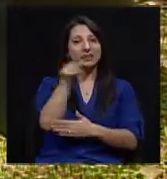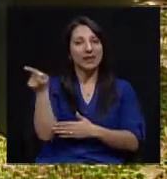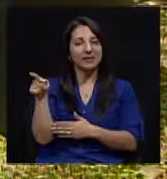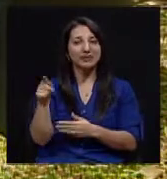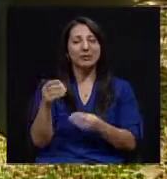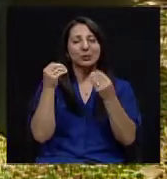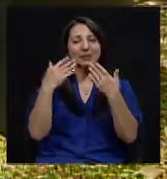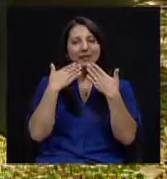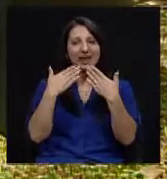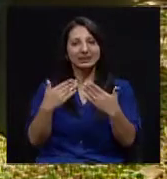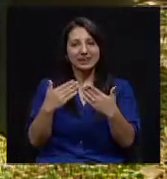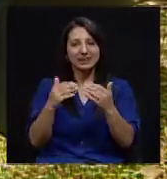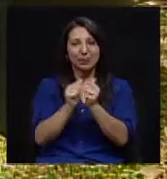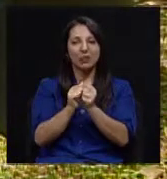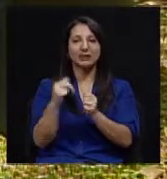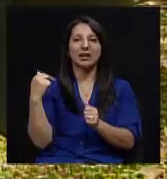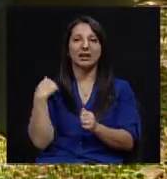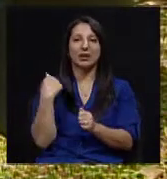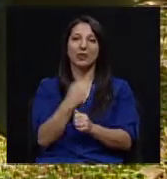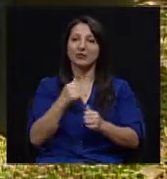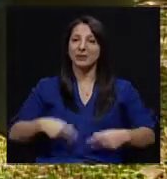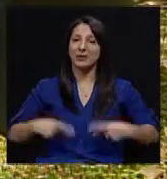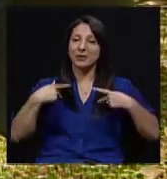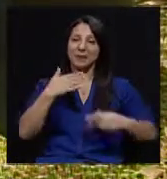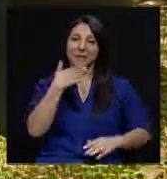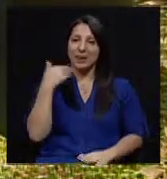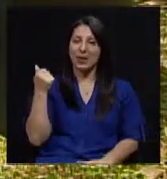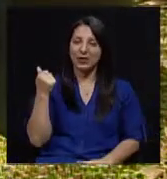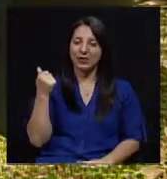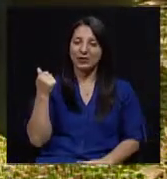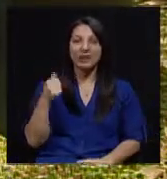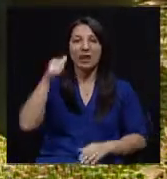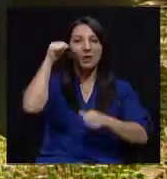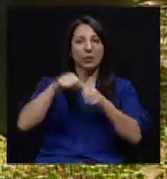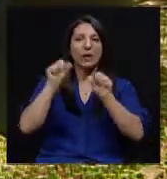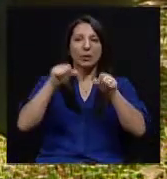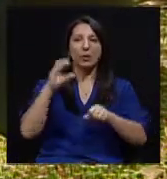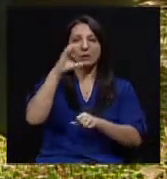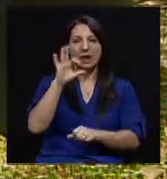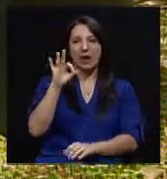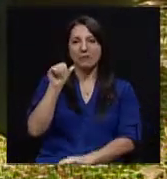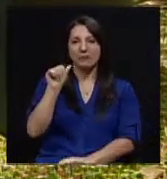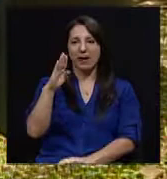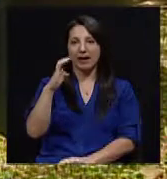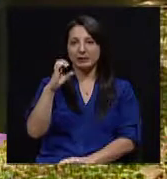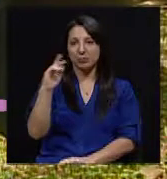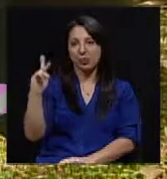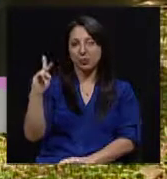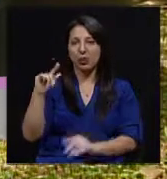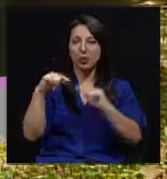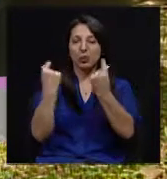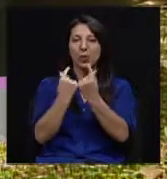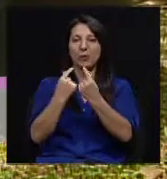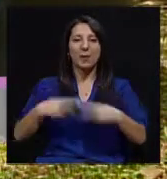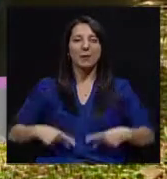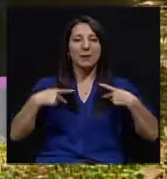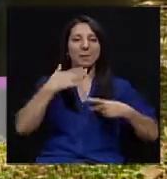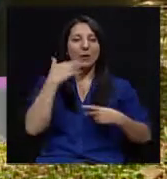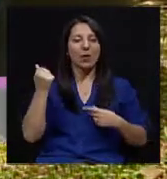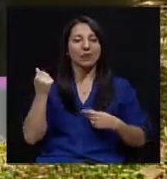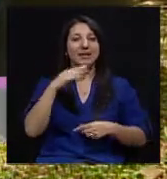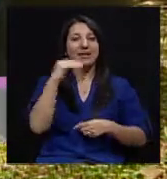muchas, muchas gracias por estar con Vivir Mejor. Recuerden que nos pueden buscar en Facebook, en nuestro grupo de Vivir Mejor, y